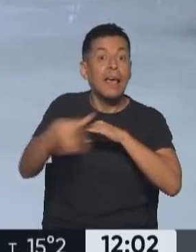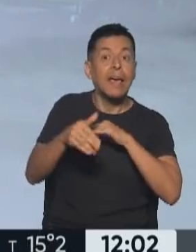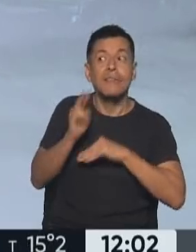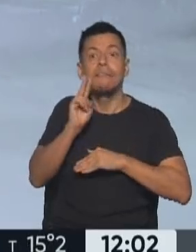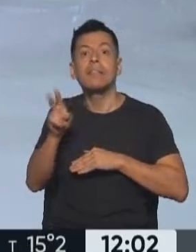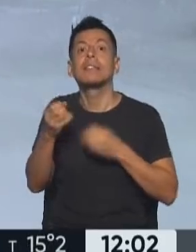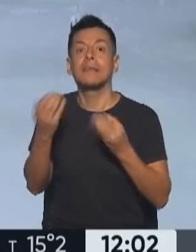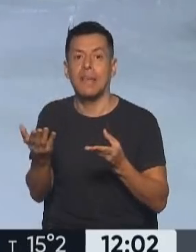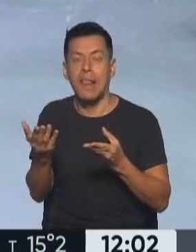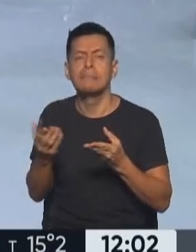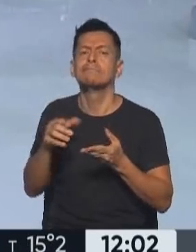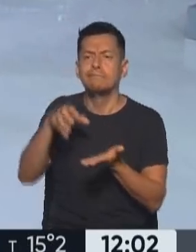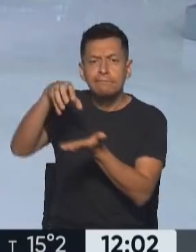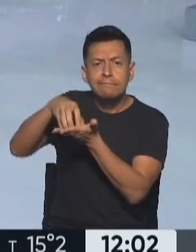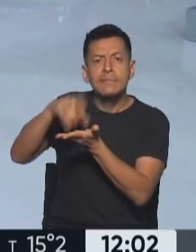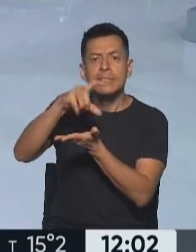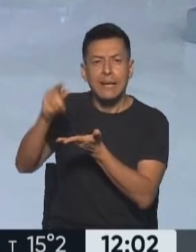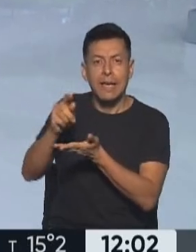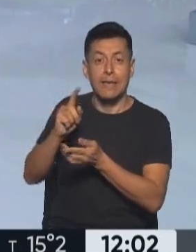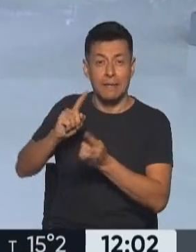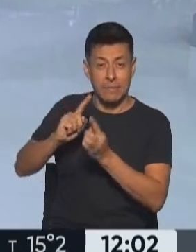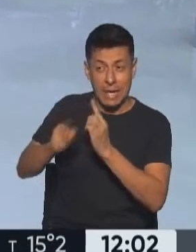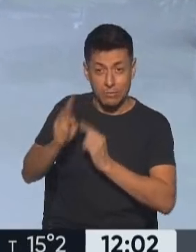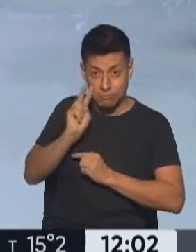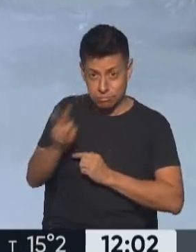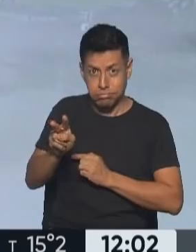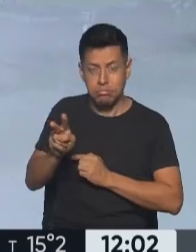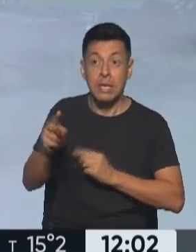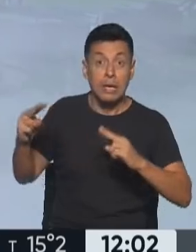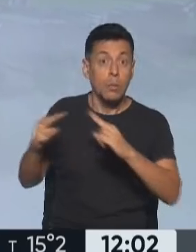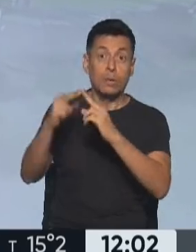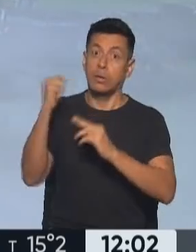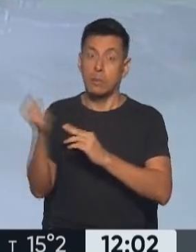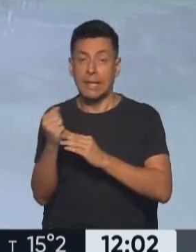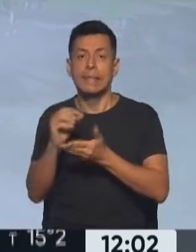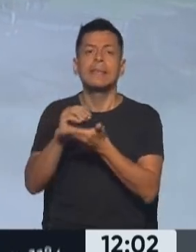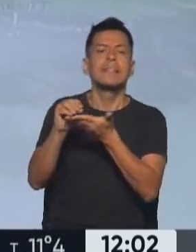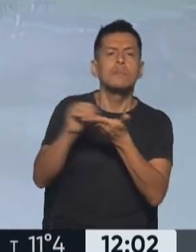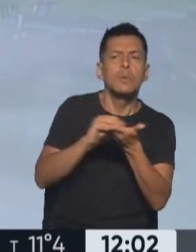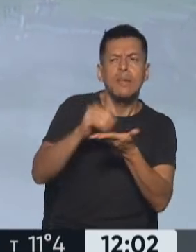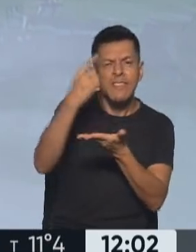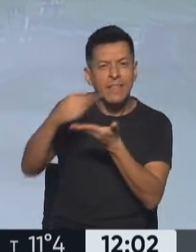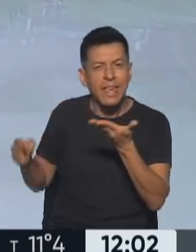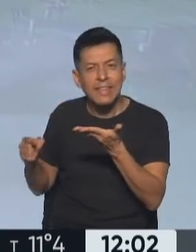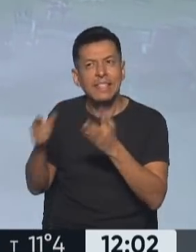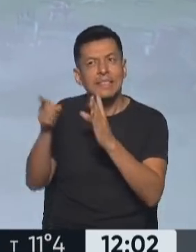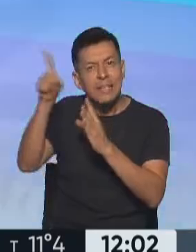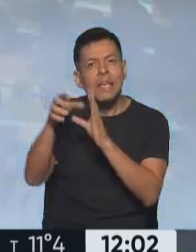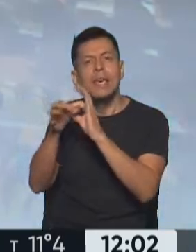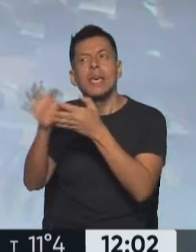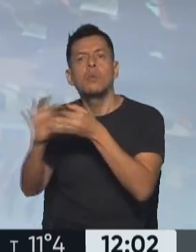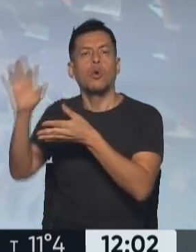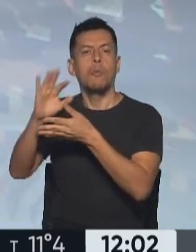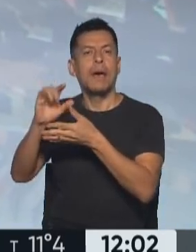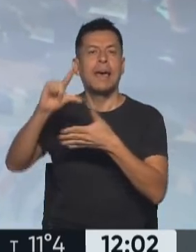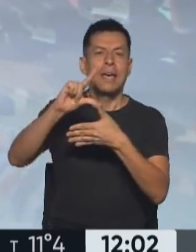rápidamente al Centro Cultural Kirchner, así un encuentro importante entre legisladoras y legisladores de Europa, el Caribe